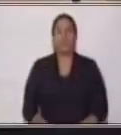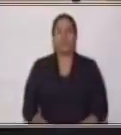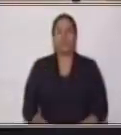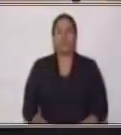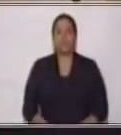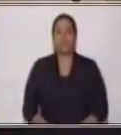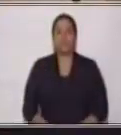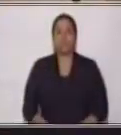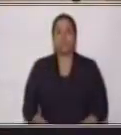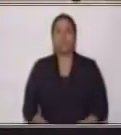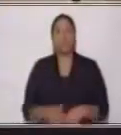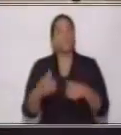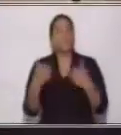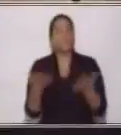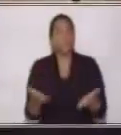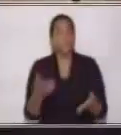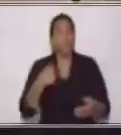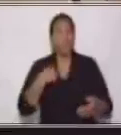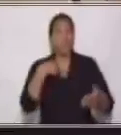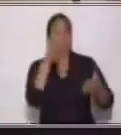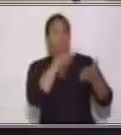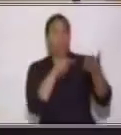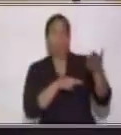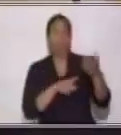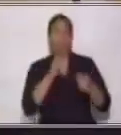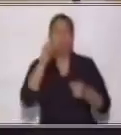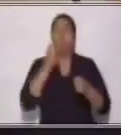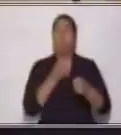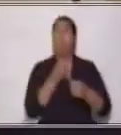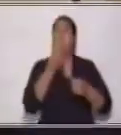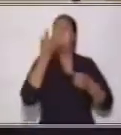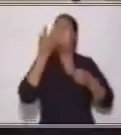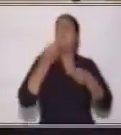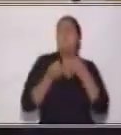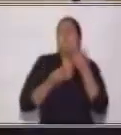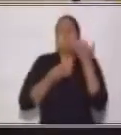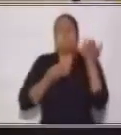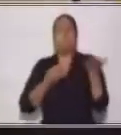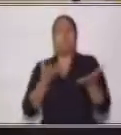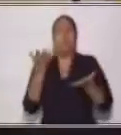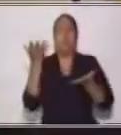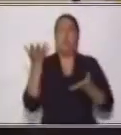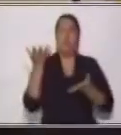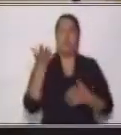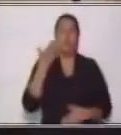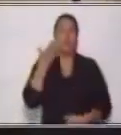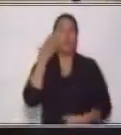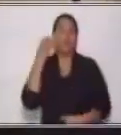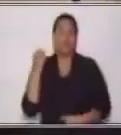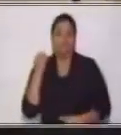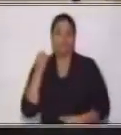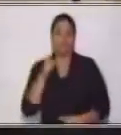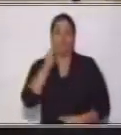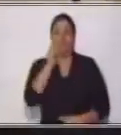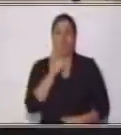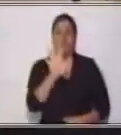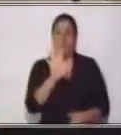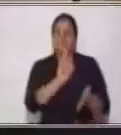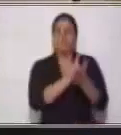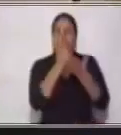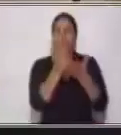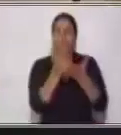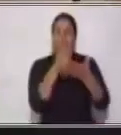fíjate que yo te voy a leer un poema para el abuelo. En tu libro de texto,